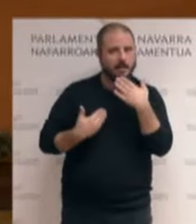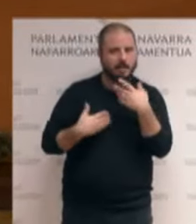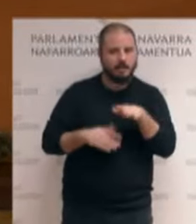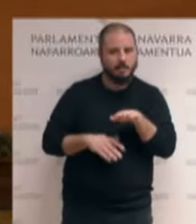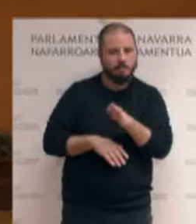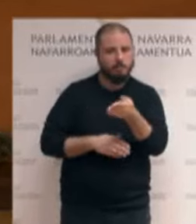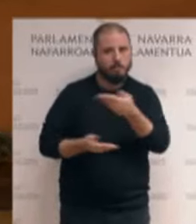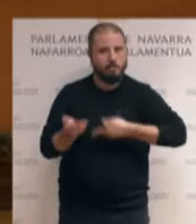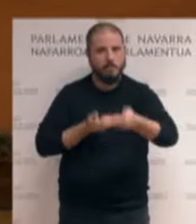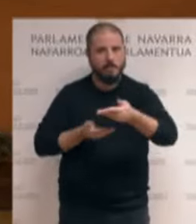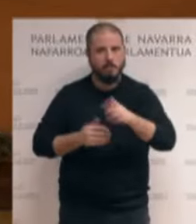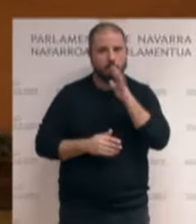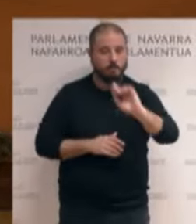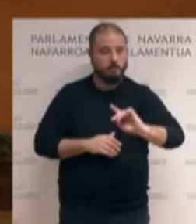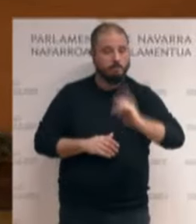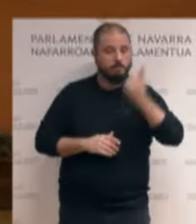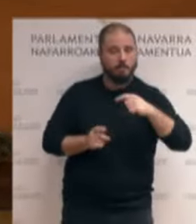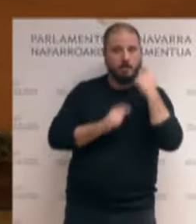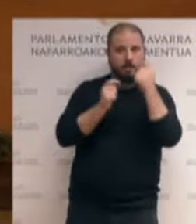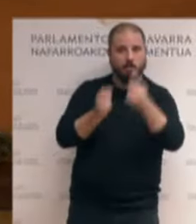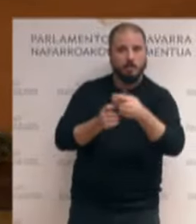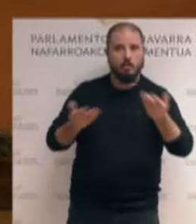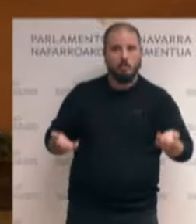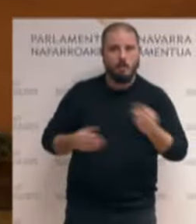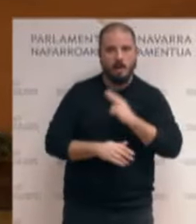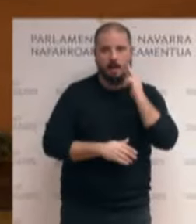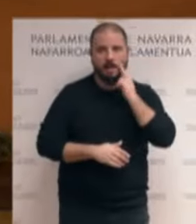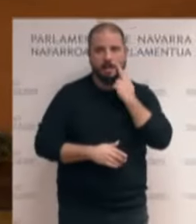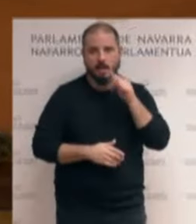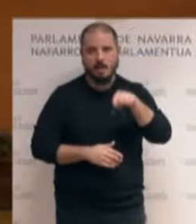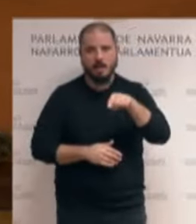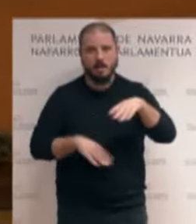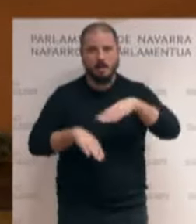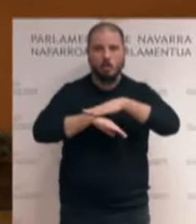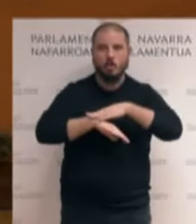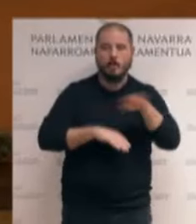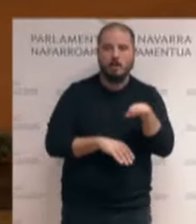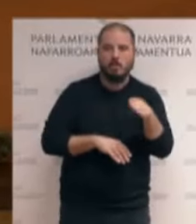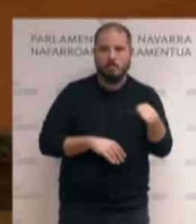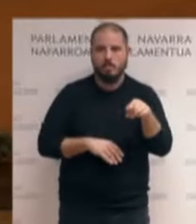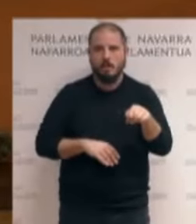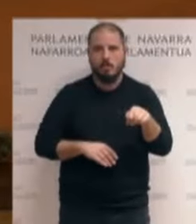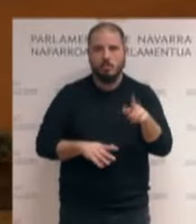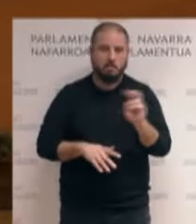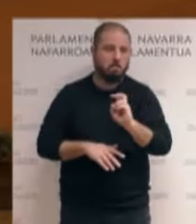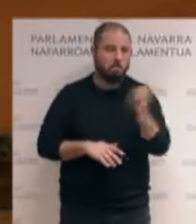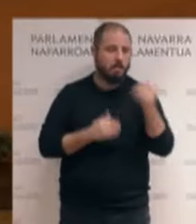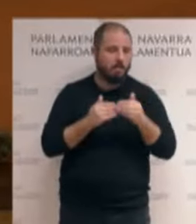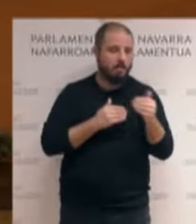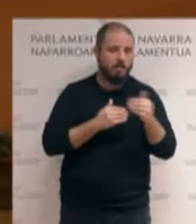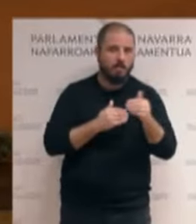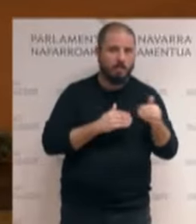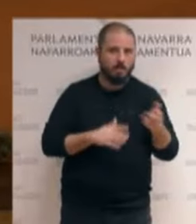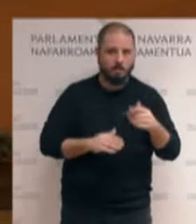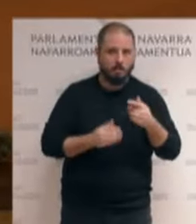recordemos que el primer municipio que se ha declarado es Rentería, en el que gobierna H. Bildu, y otros que vendrán, esperemos, en